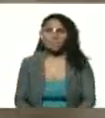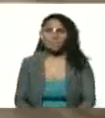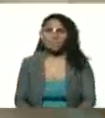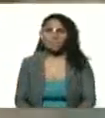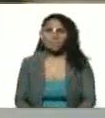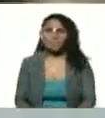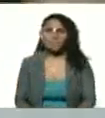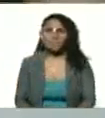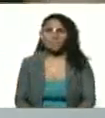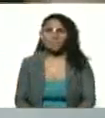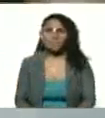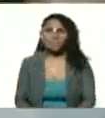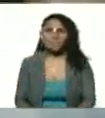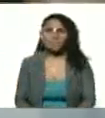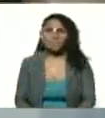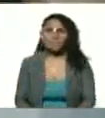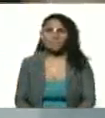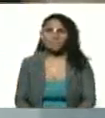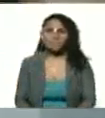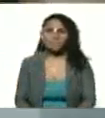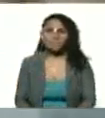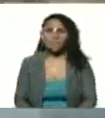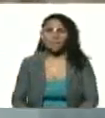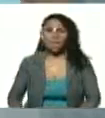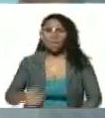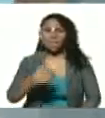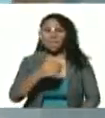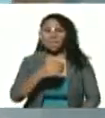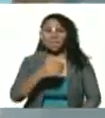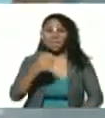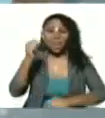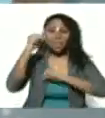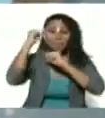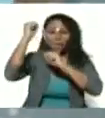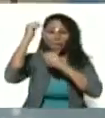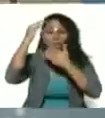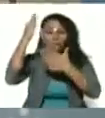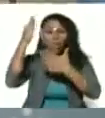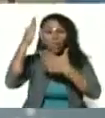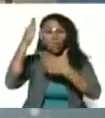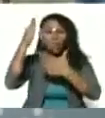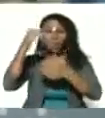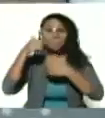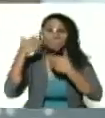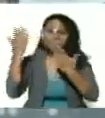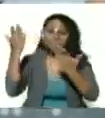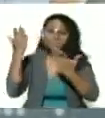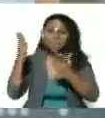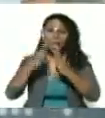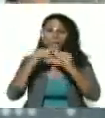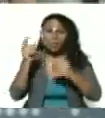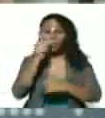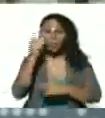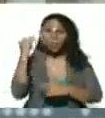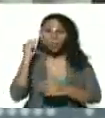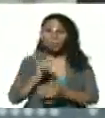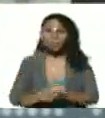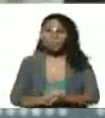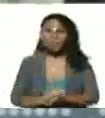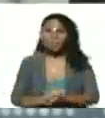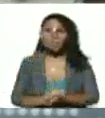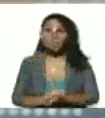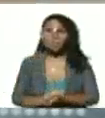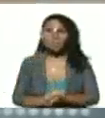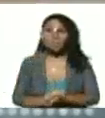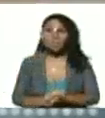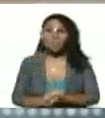venceremos seremos un saludo pues a todos y a todas de verdad trabajo